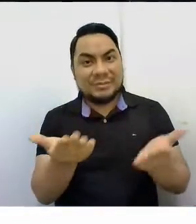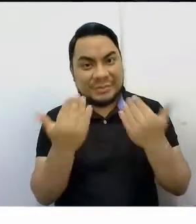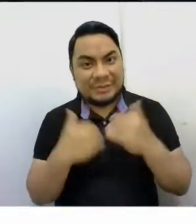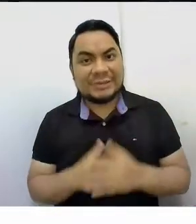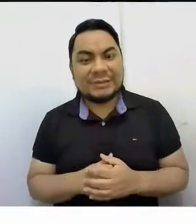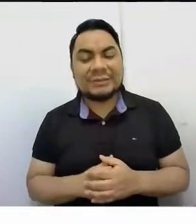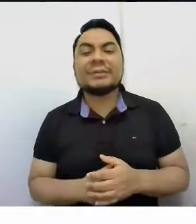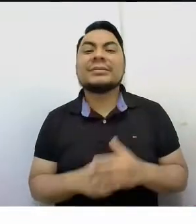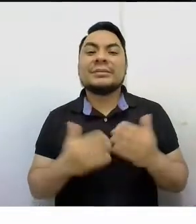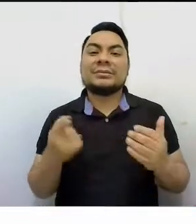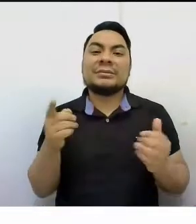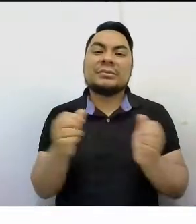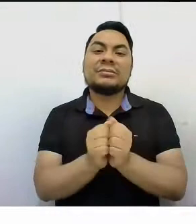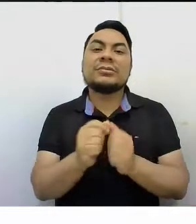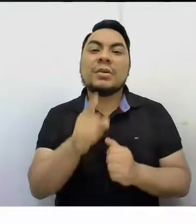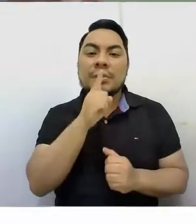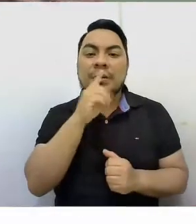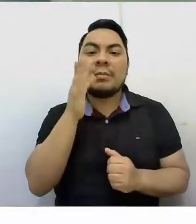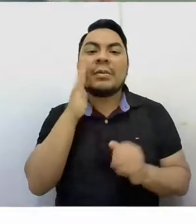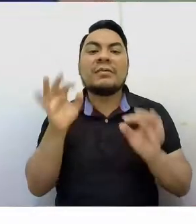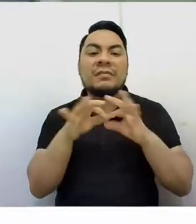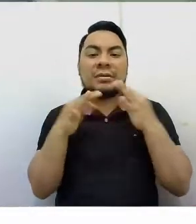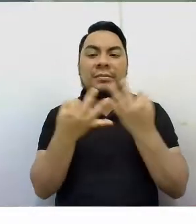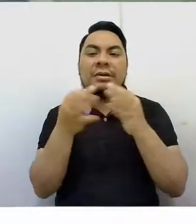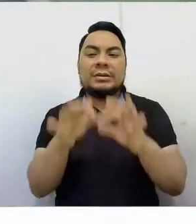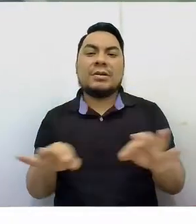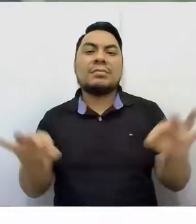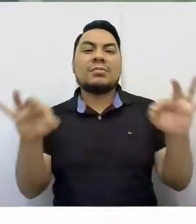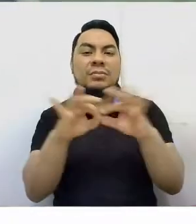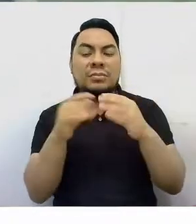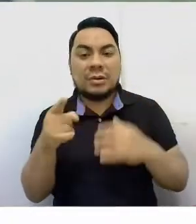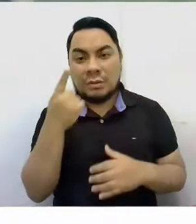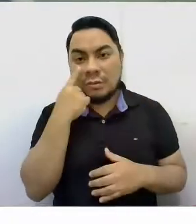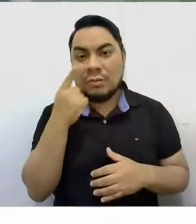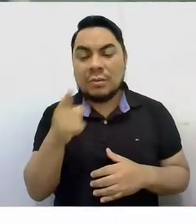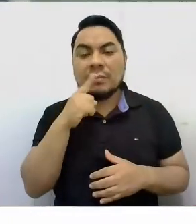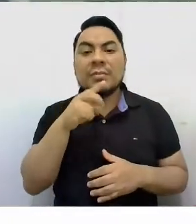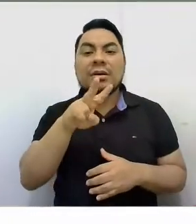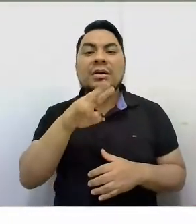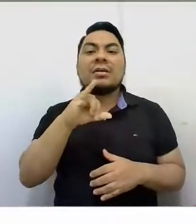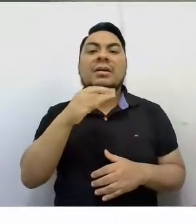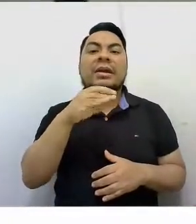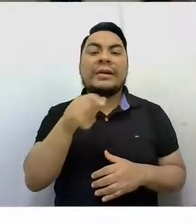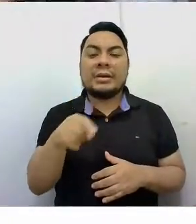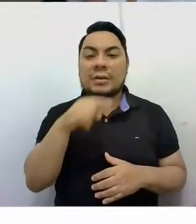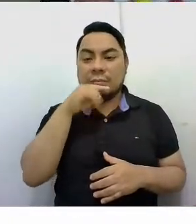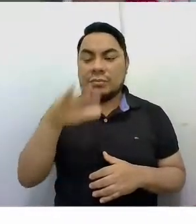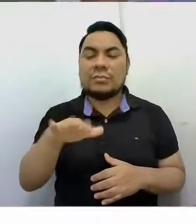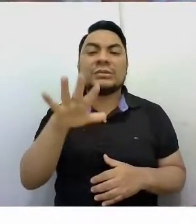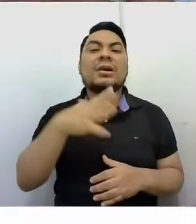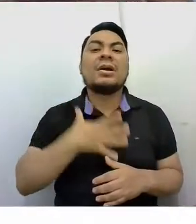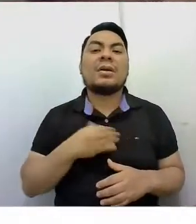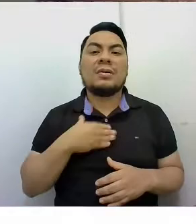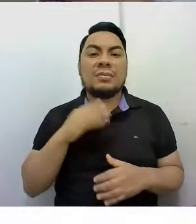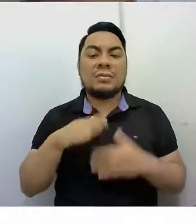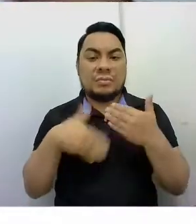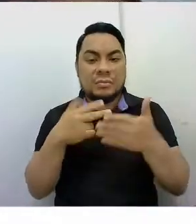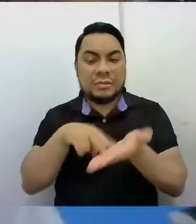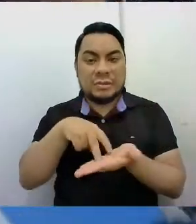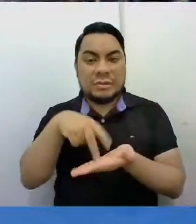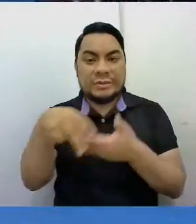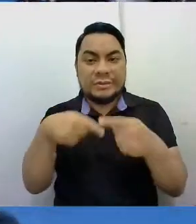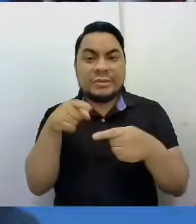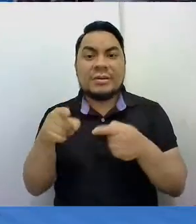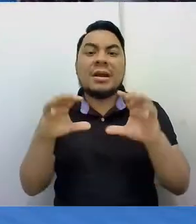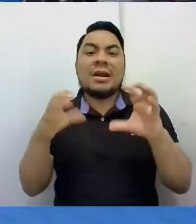de los padres y familiares es fundamental. Aquí conocimos a Vivianca, esta pequeña de cinco años que luego de hacer gimnasia se va a sus clases de